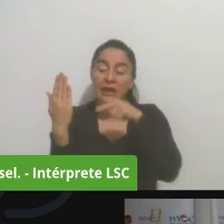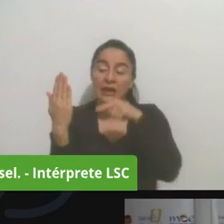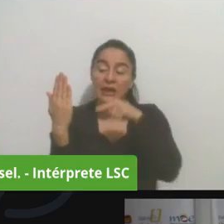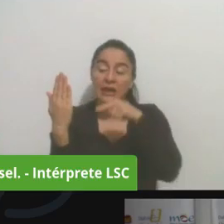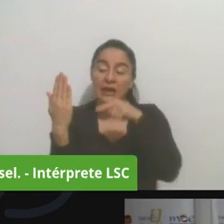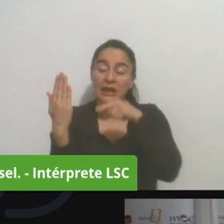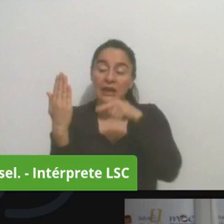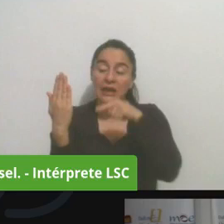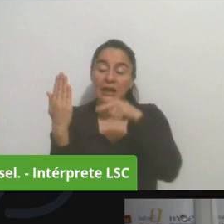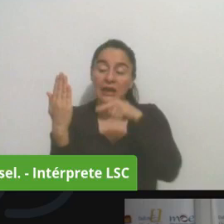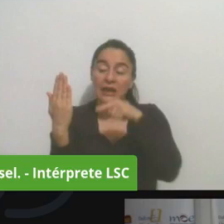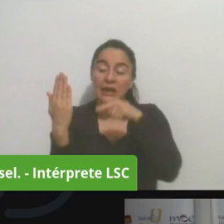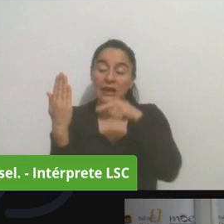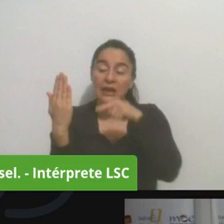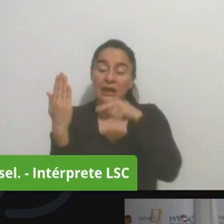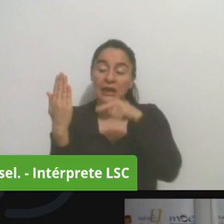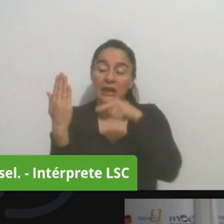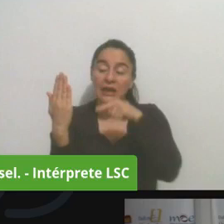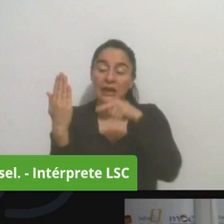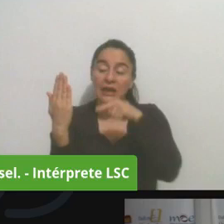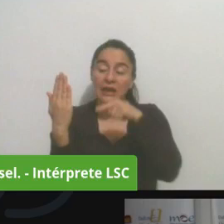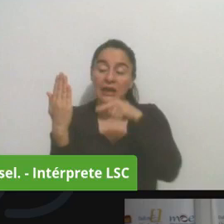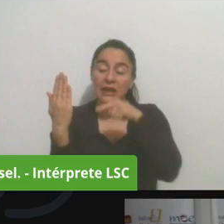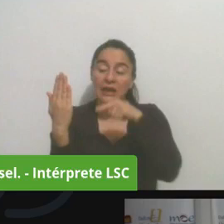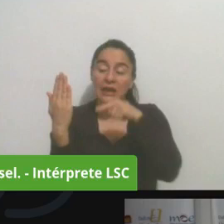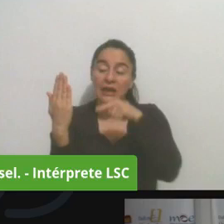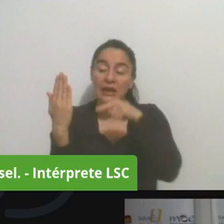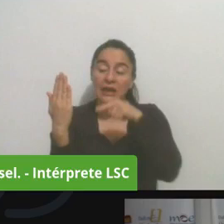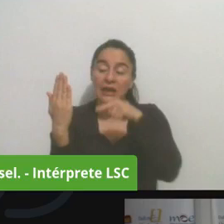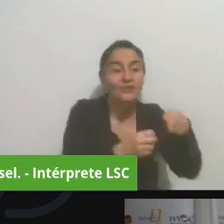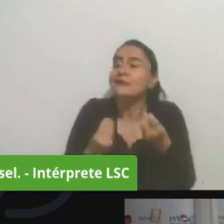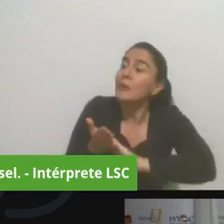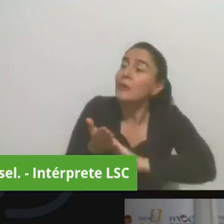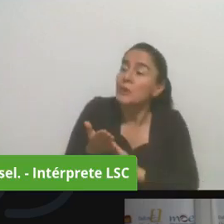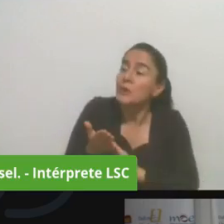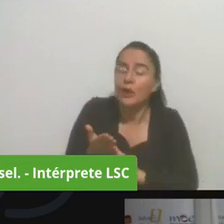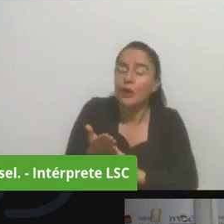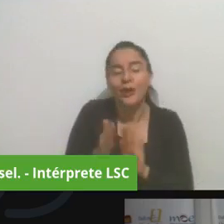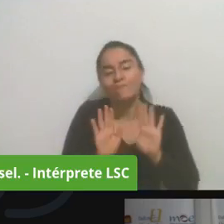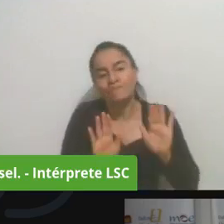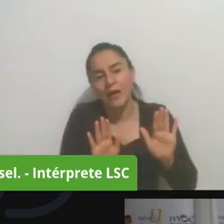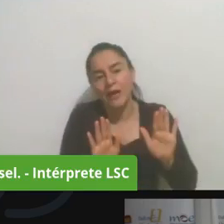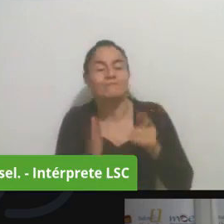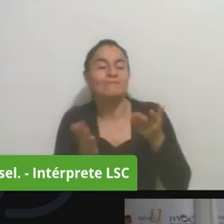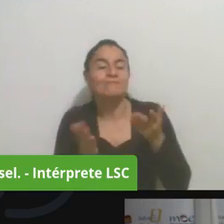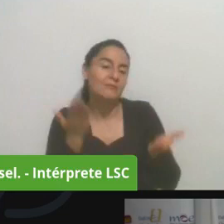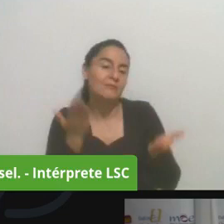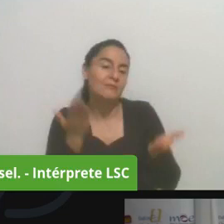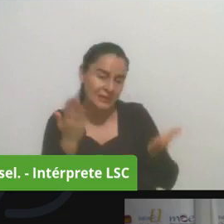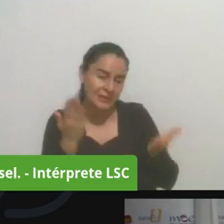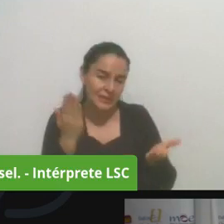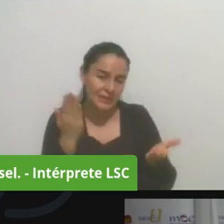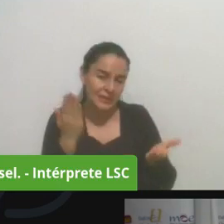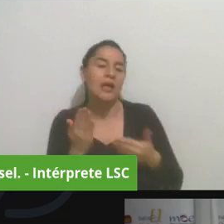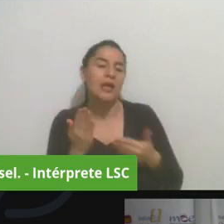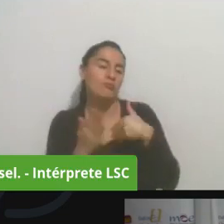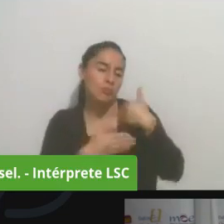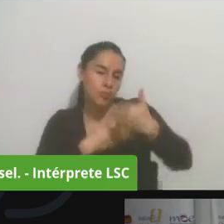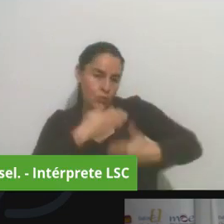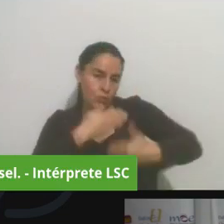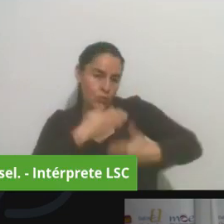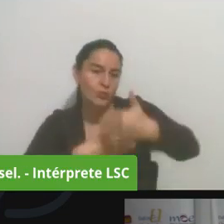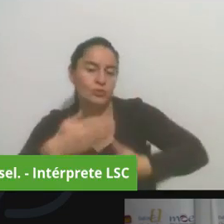de eso vamos a a rendir cuentas a contarles es decir está en este proceso esto se puede demorar y